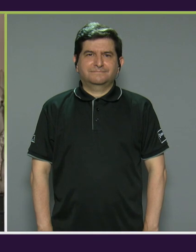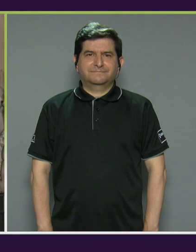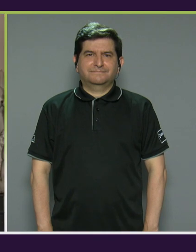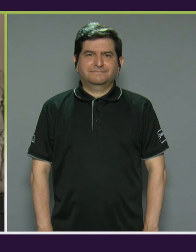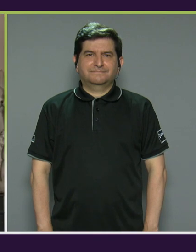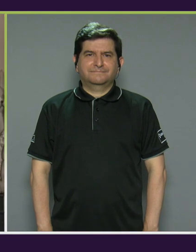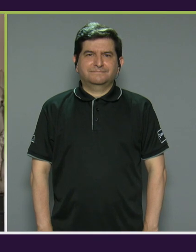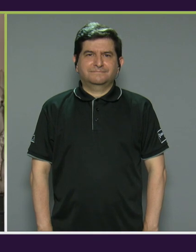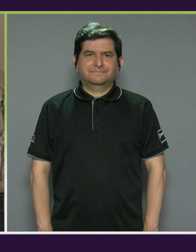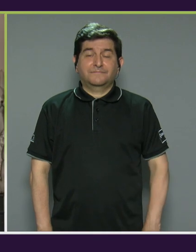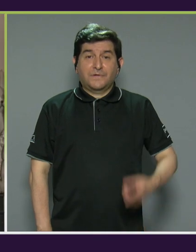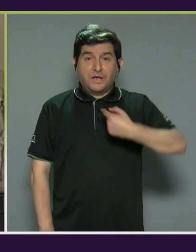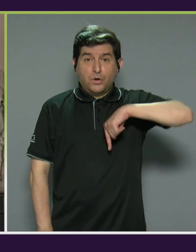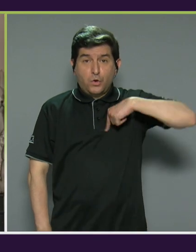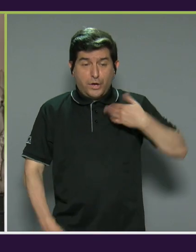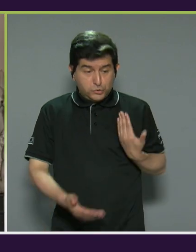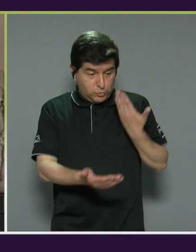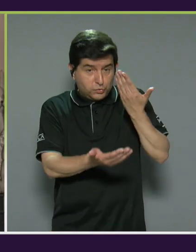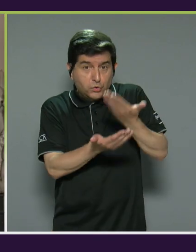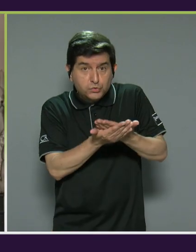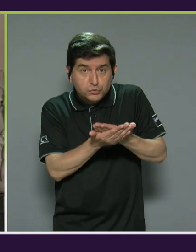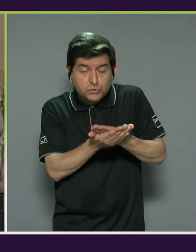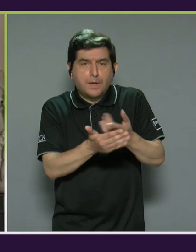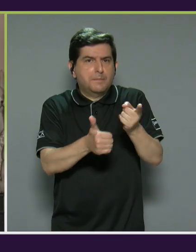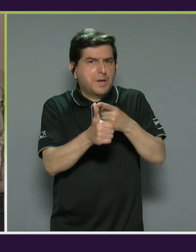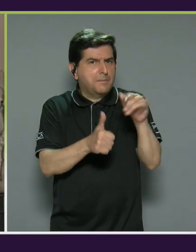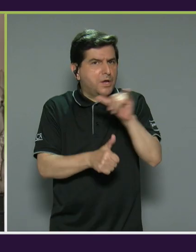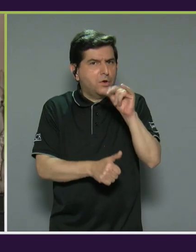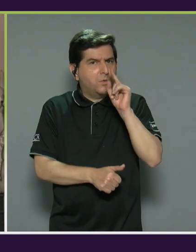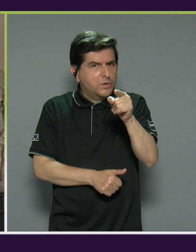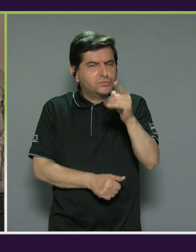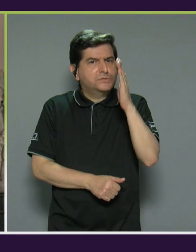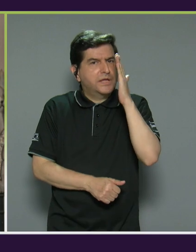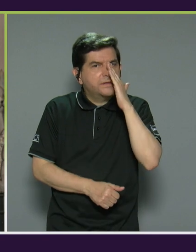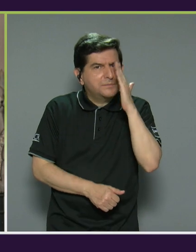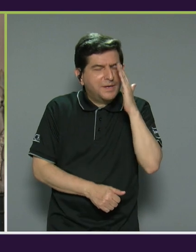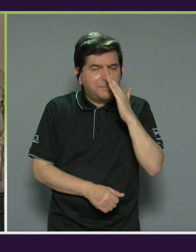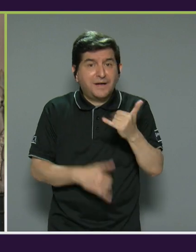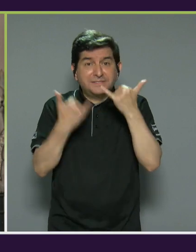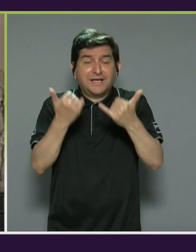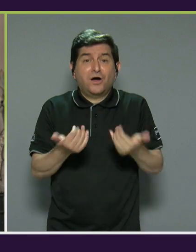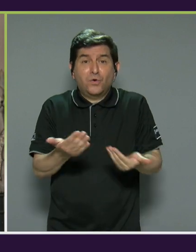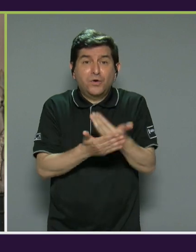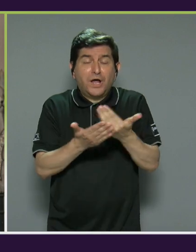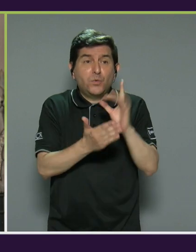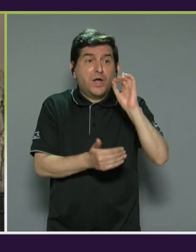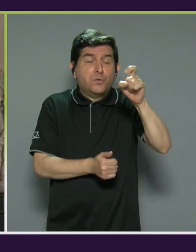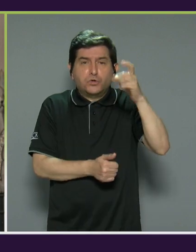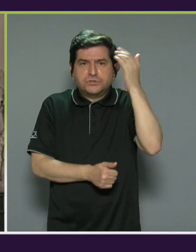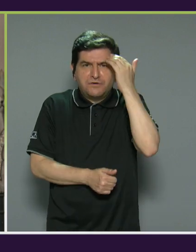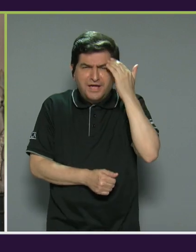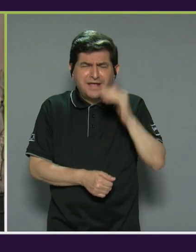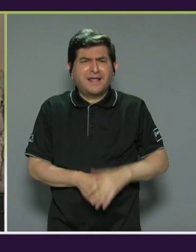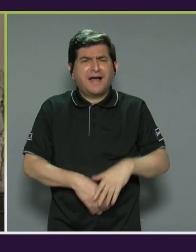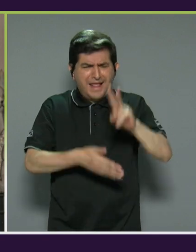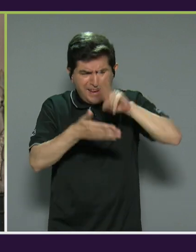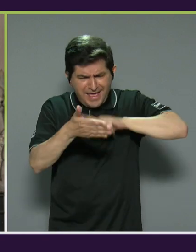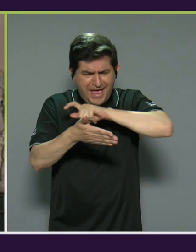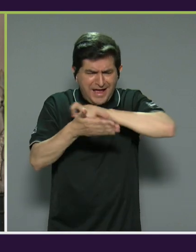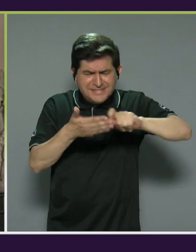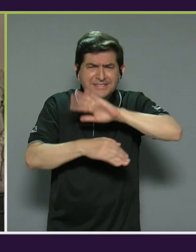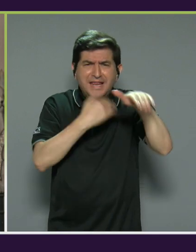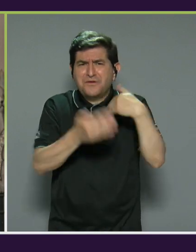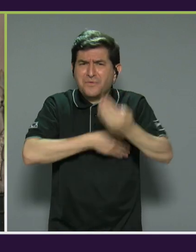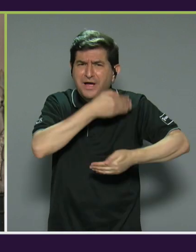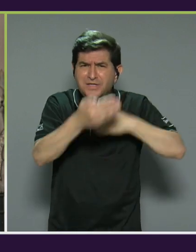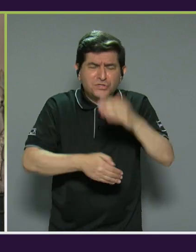Lo que nos propusimos, porque primero, igual que ustedes, madres de familia que están recién diagnosticadas, que lea, escriba y todo el proceso ese